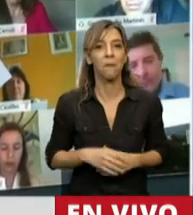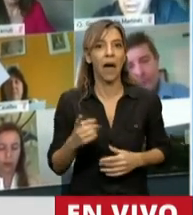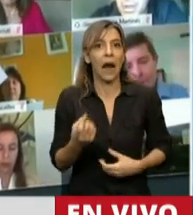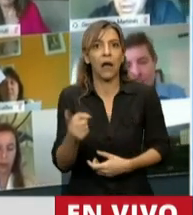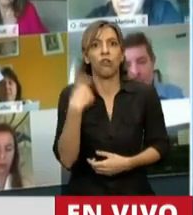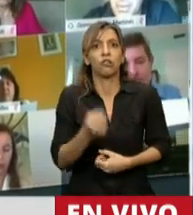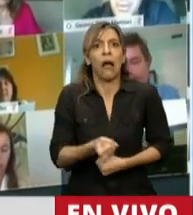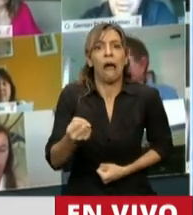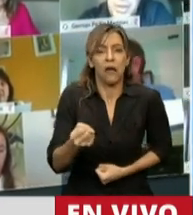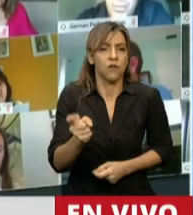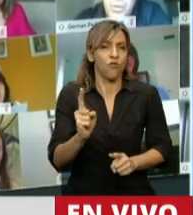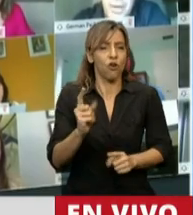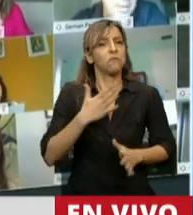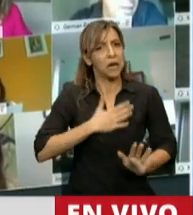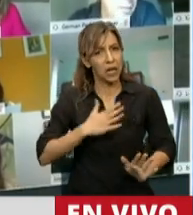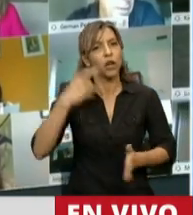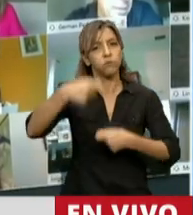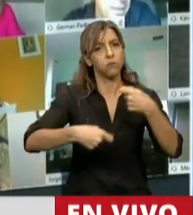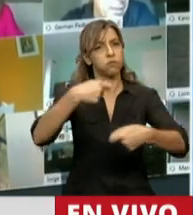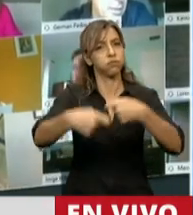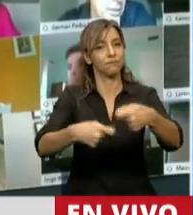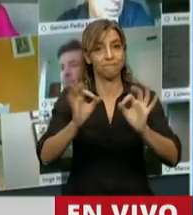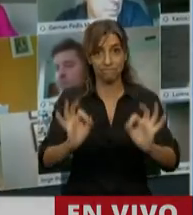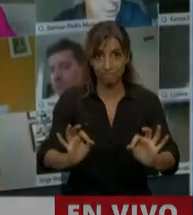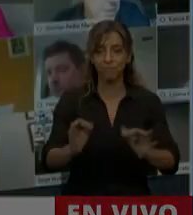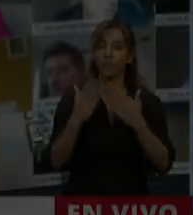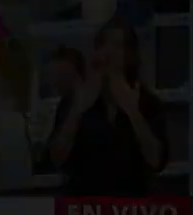Argentina de pie. Gracias, señor Presidente. Muchísimas gracias, diputado. Gracias.